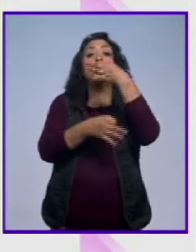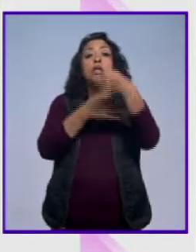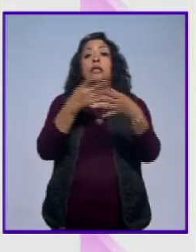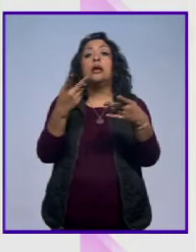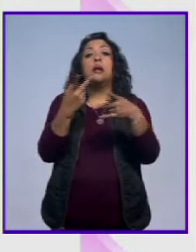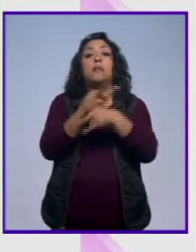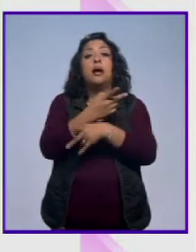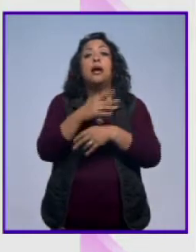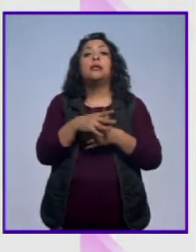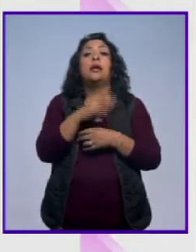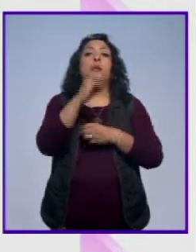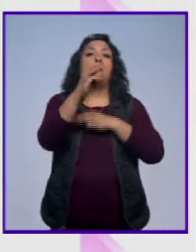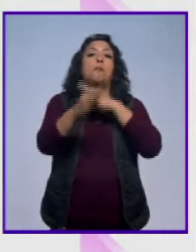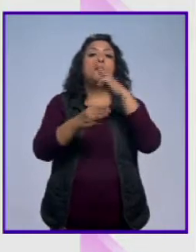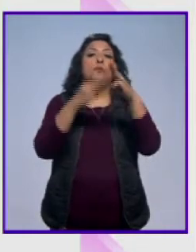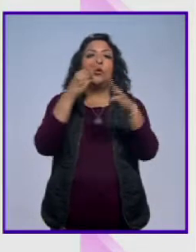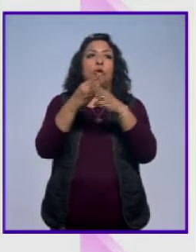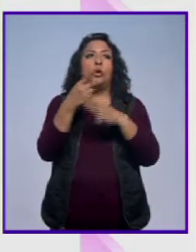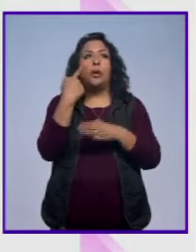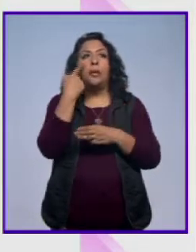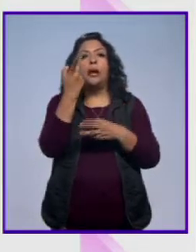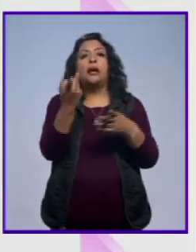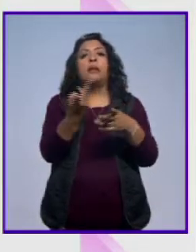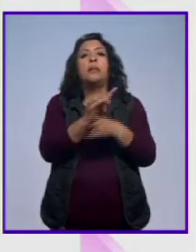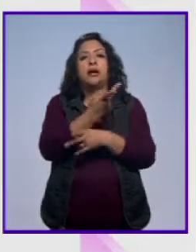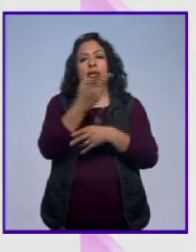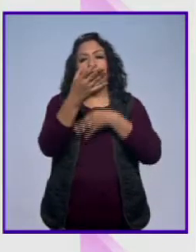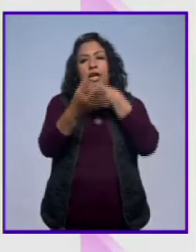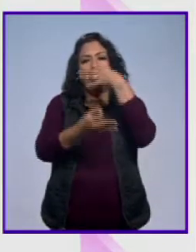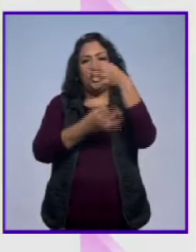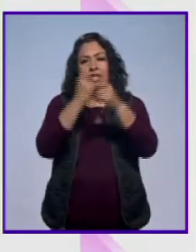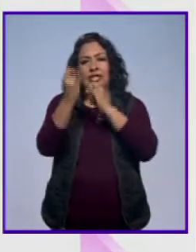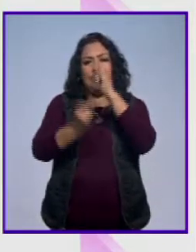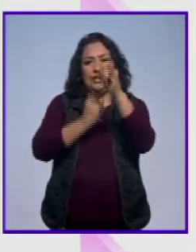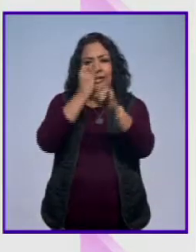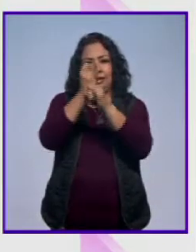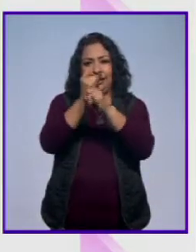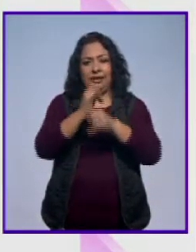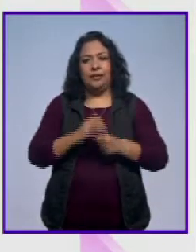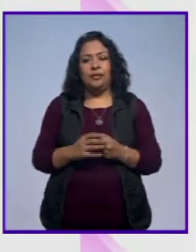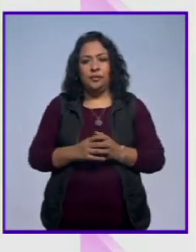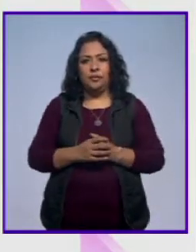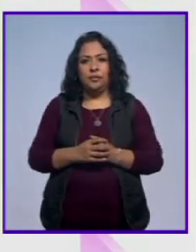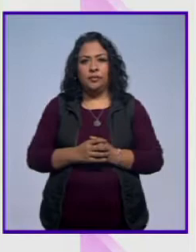acontecer del mundo, ¿no? Vamos a ver qué sucede alrededor del globo terráqueo.